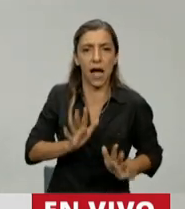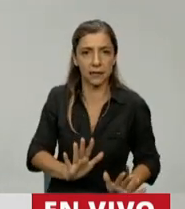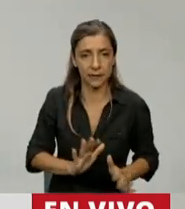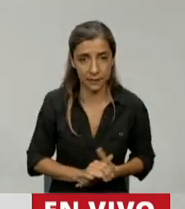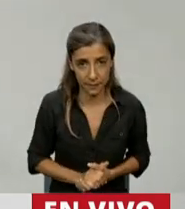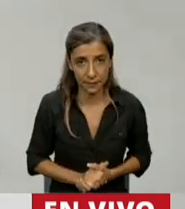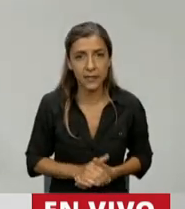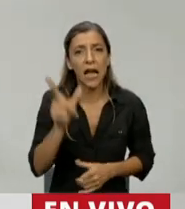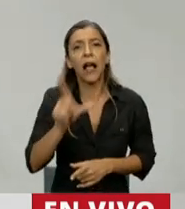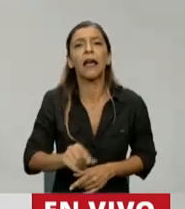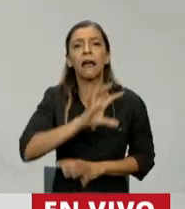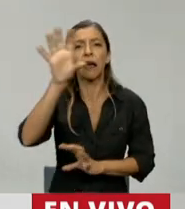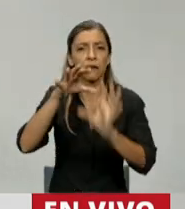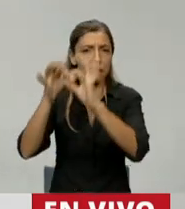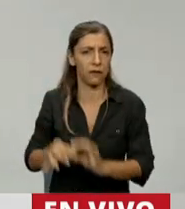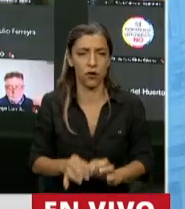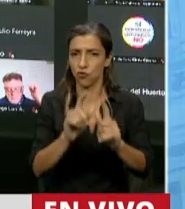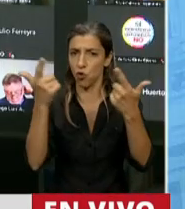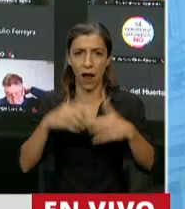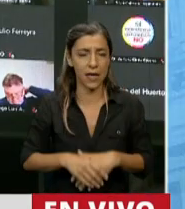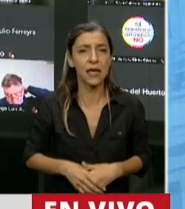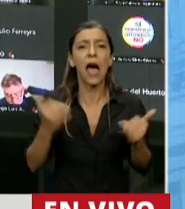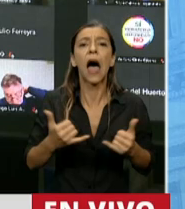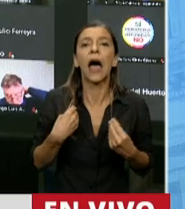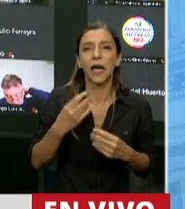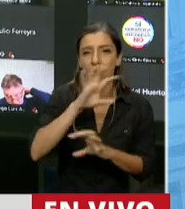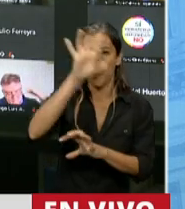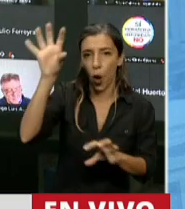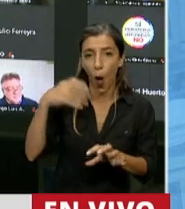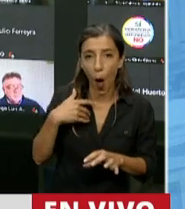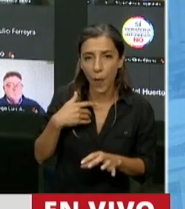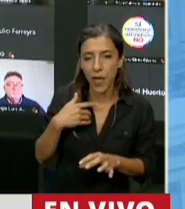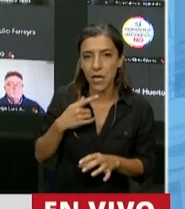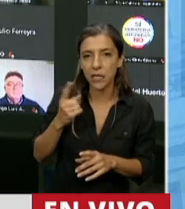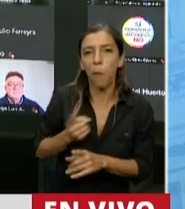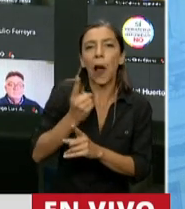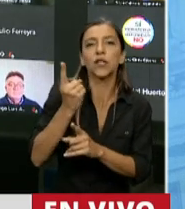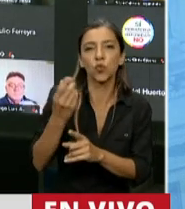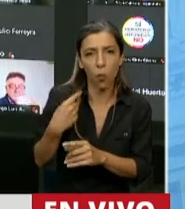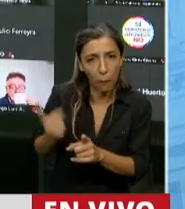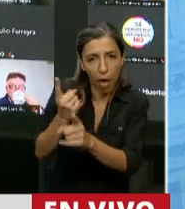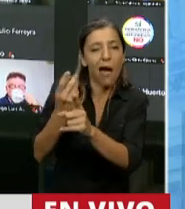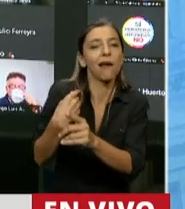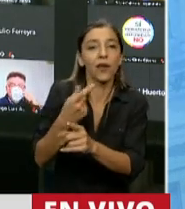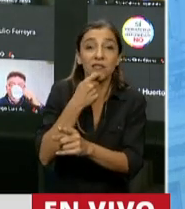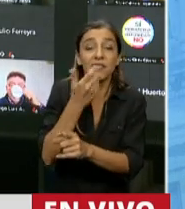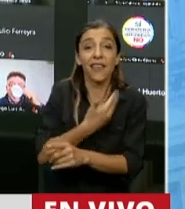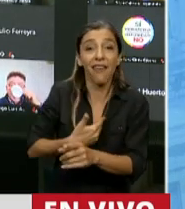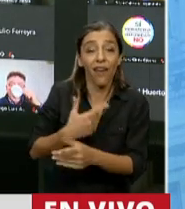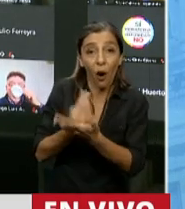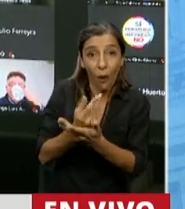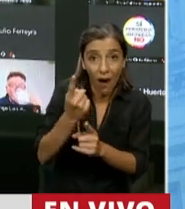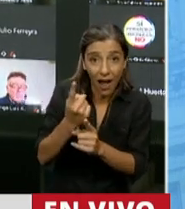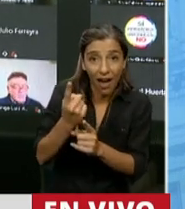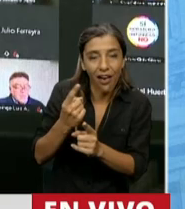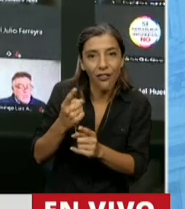concertación, hay federalismo de persecución a las provincias gobernadas por un color político distinto al del Gobierno Nacional.